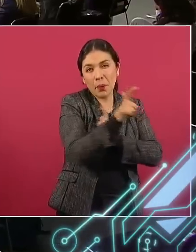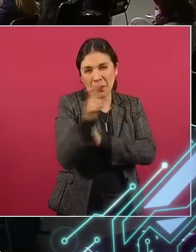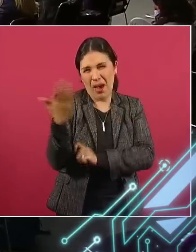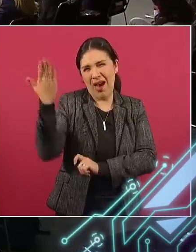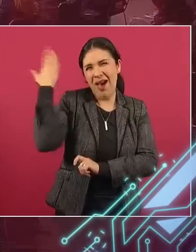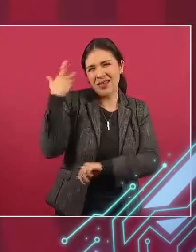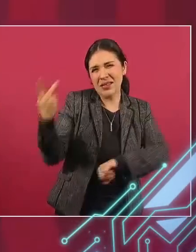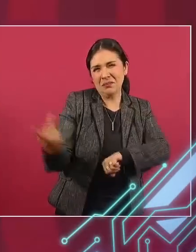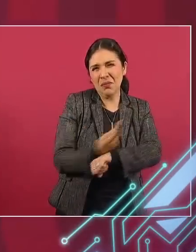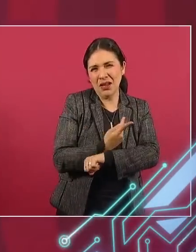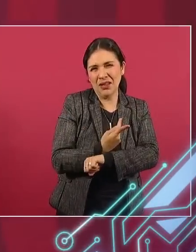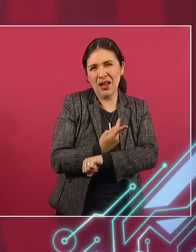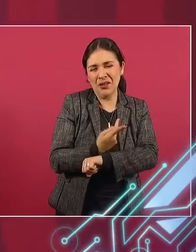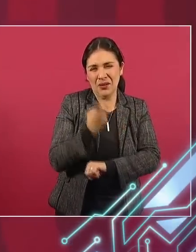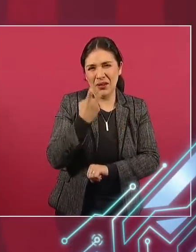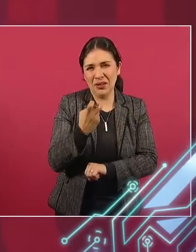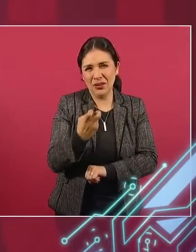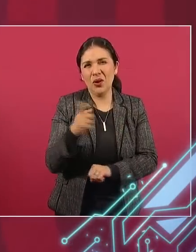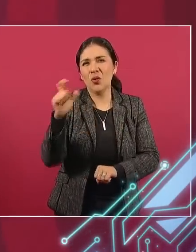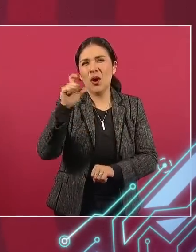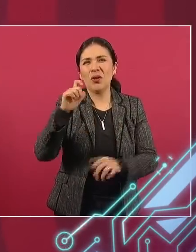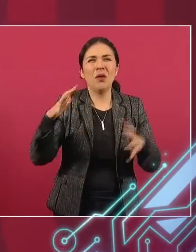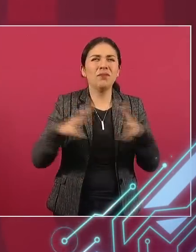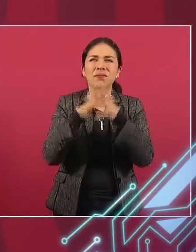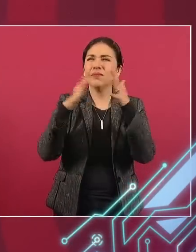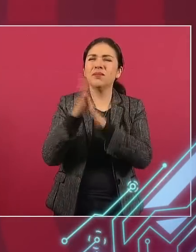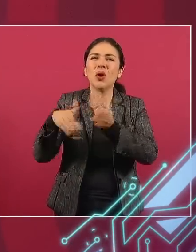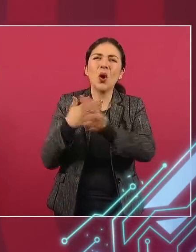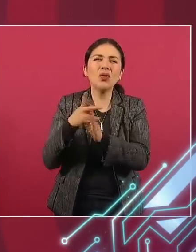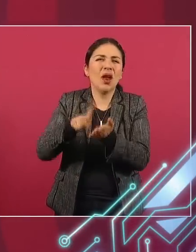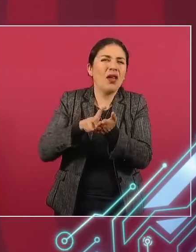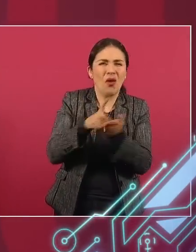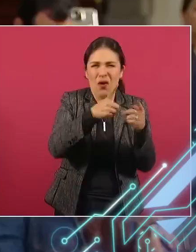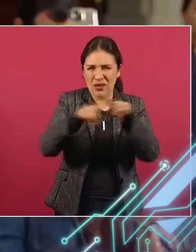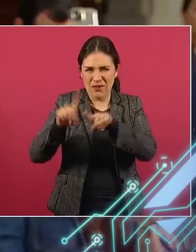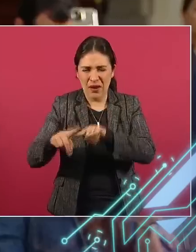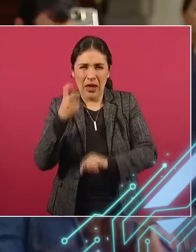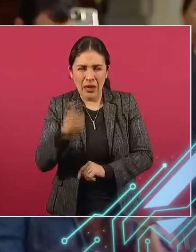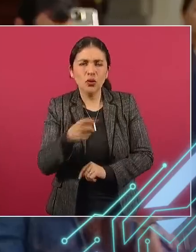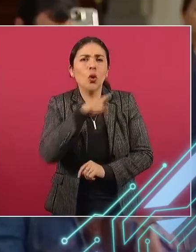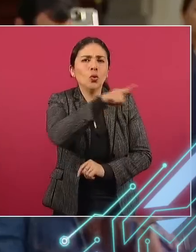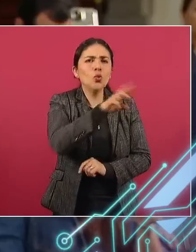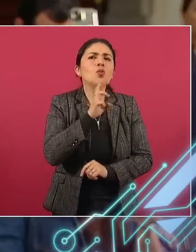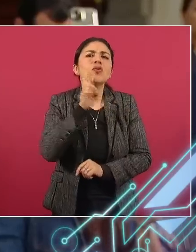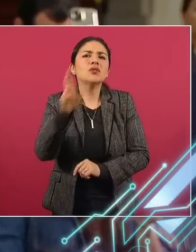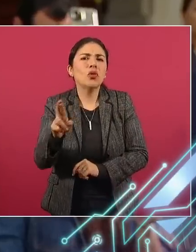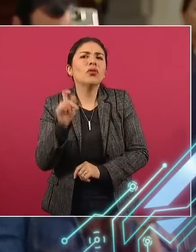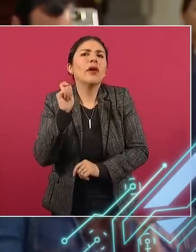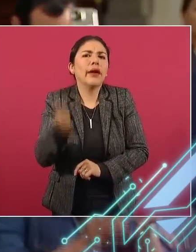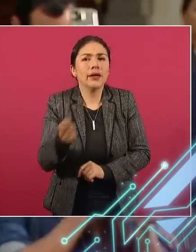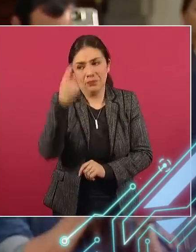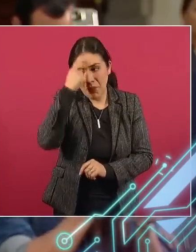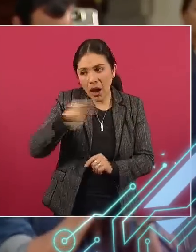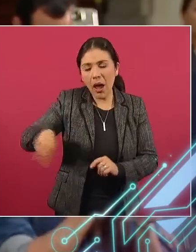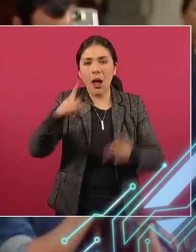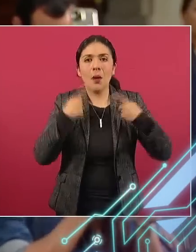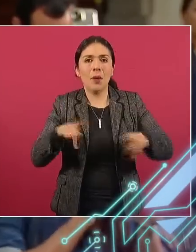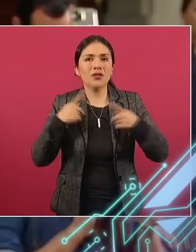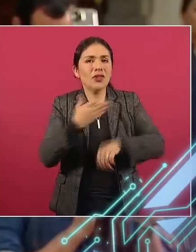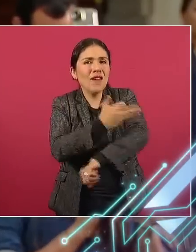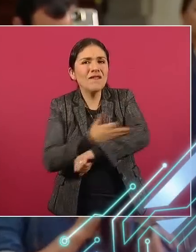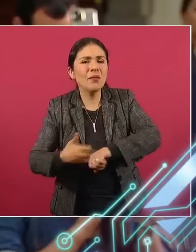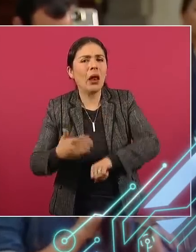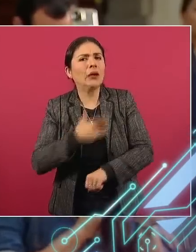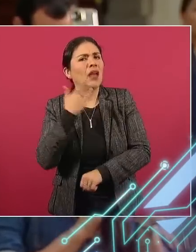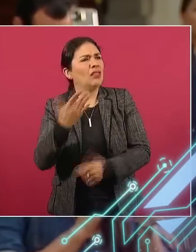pasado, en este terrorismo de Estado, pues preguntarle acerca qué le responde precisamente a estos familiares de víctimas y saber